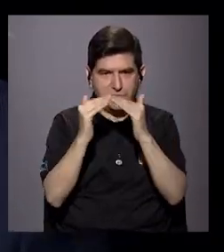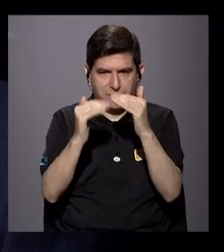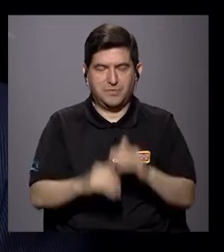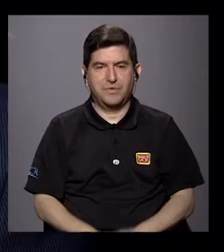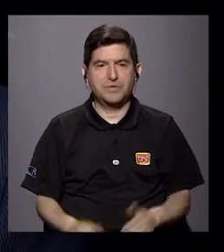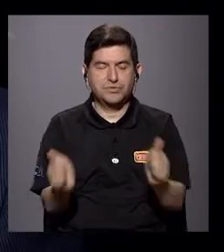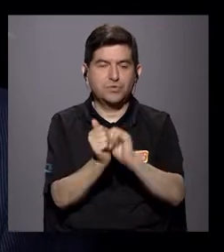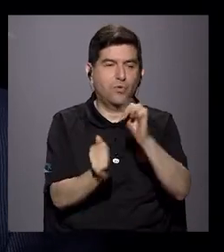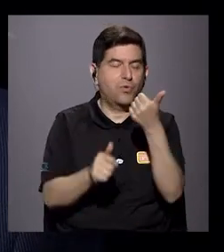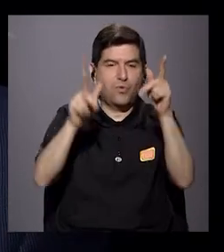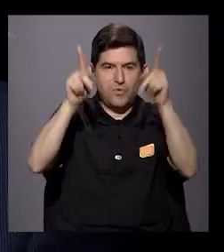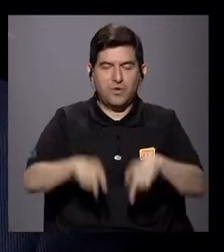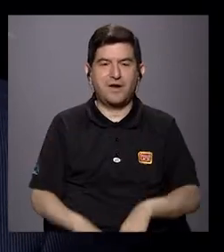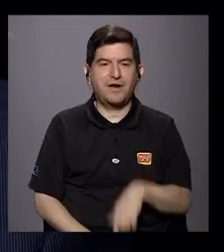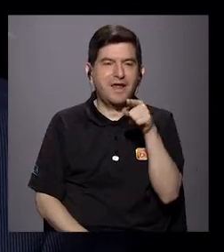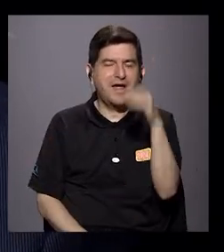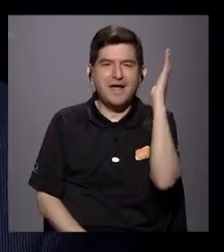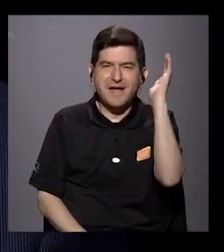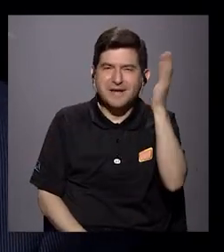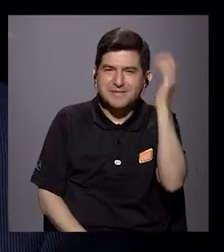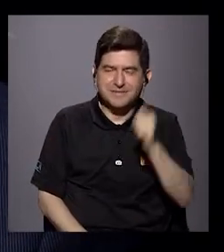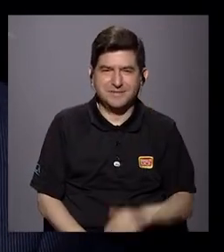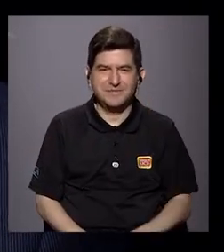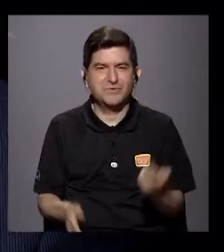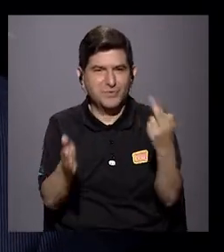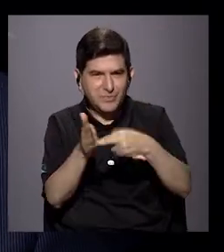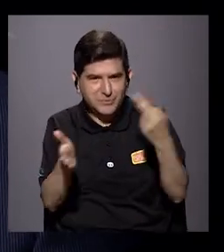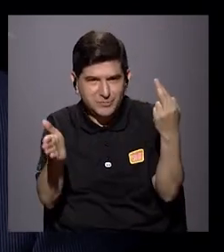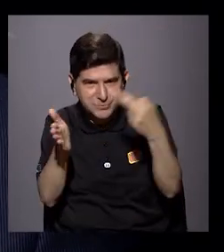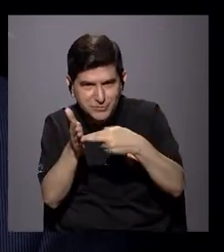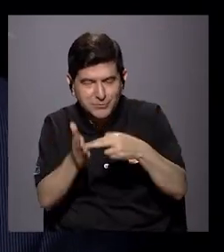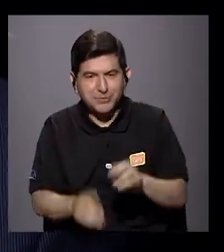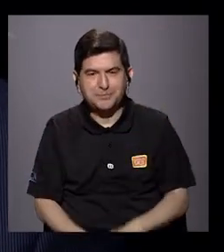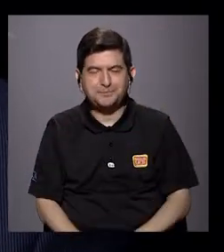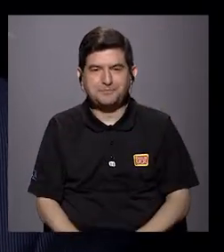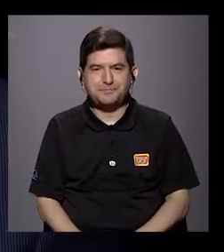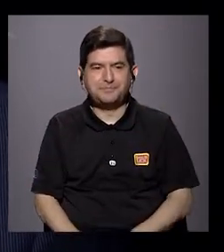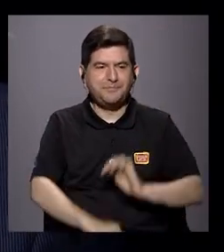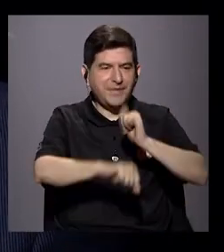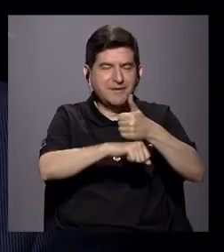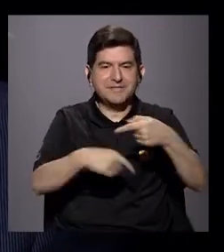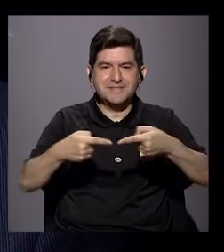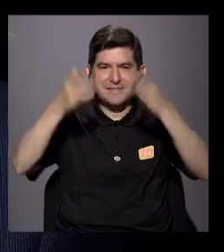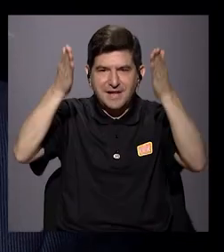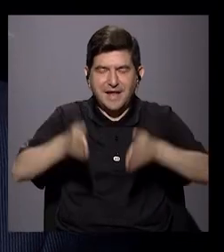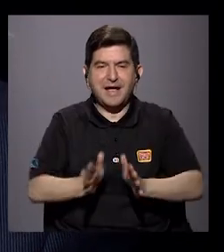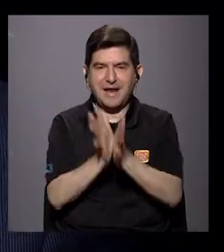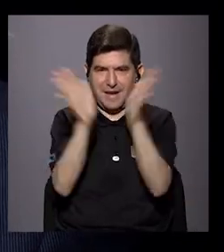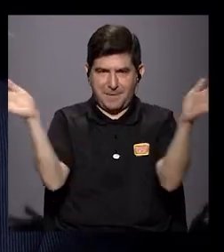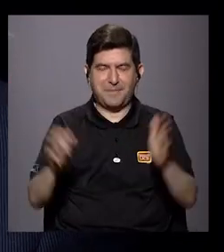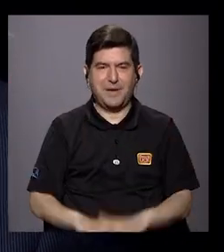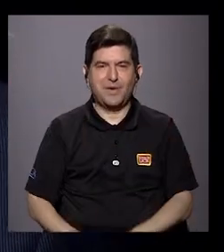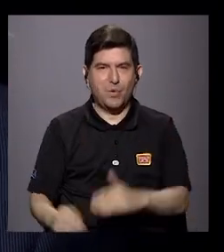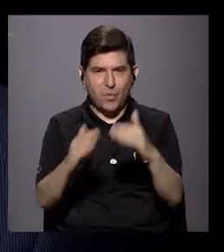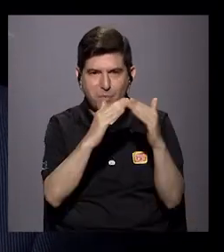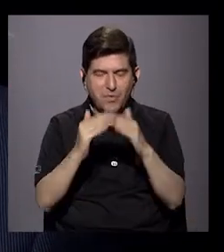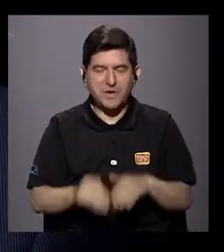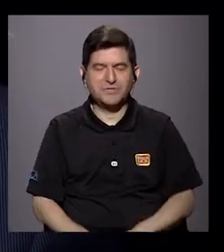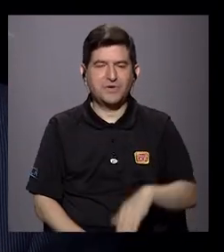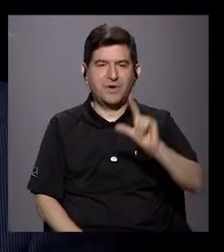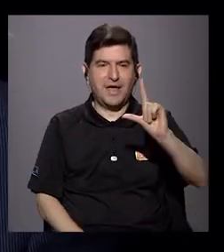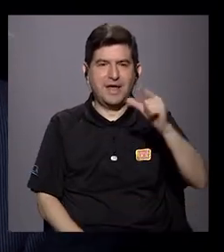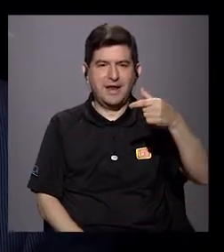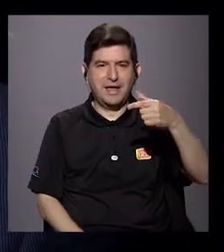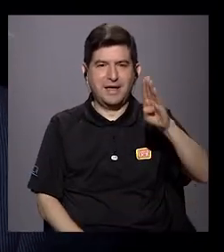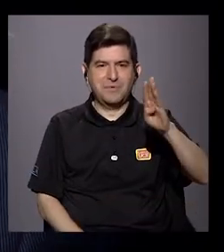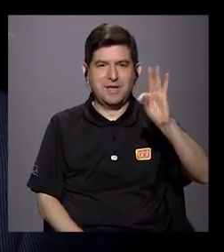poblaciones con los de otros. Ese discurso más bien lo que genera, reitero, es llamar a crear enemigos públicos, ¿verdad? Como que si la población LGTBI